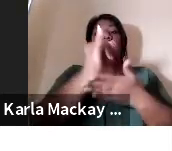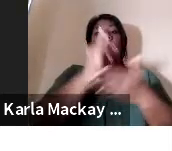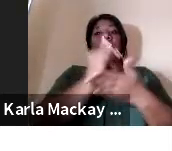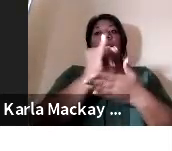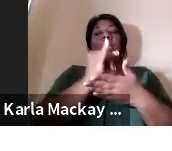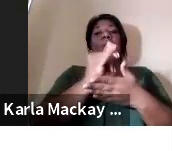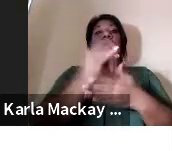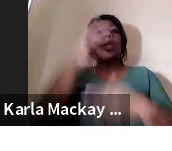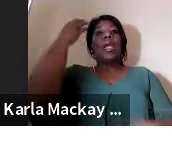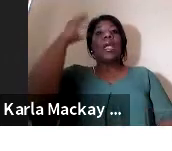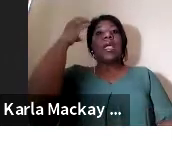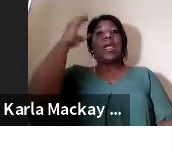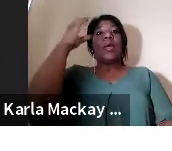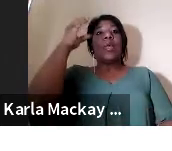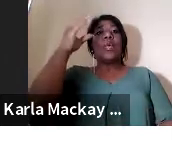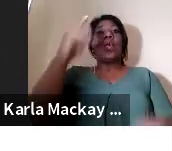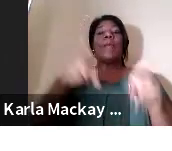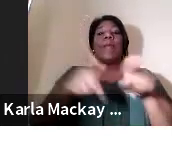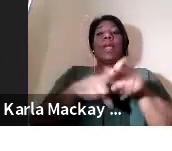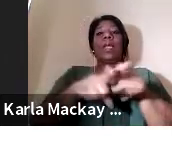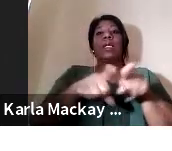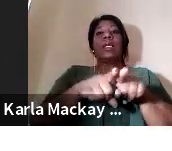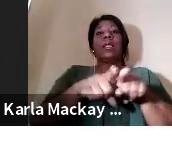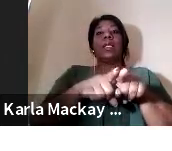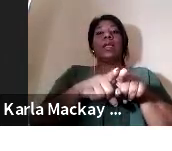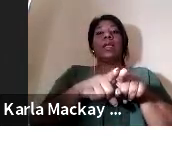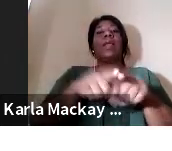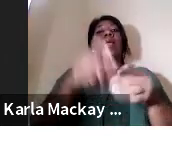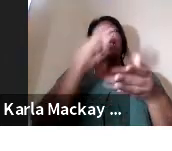Colombia y la Escuela República.